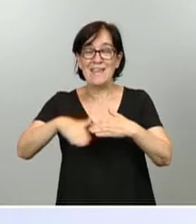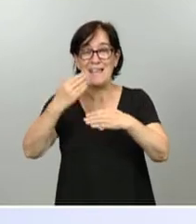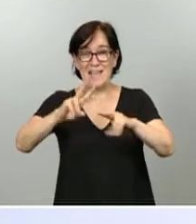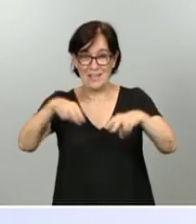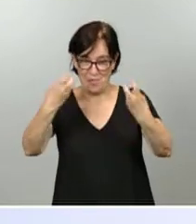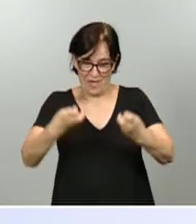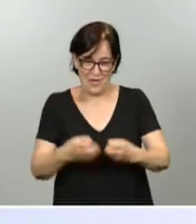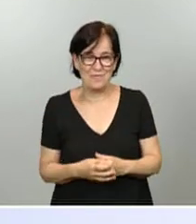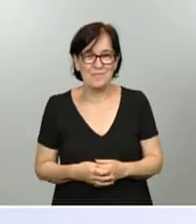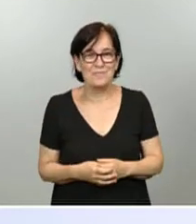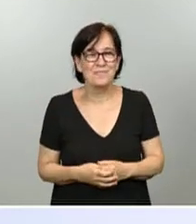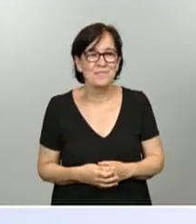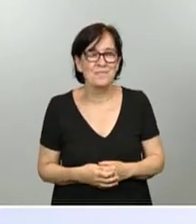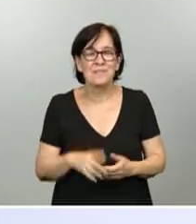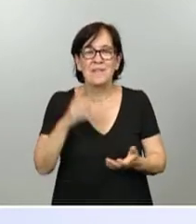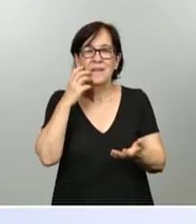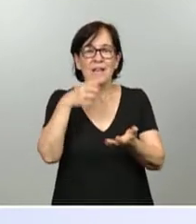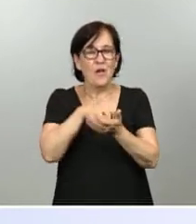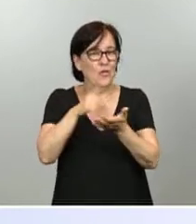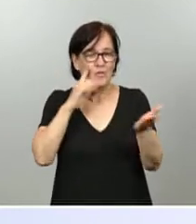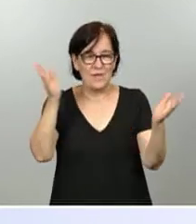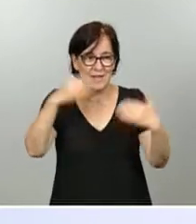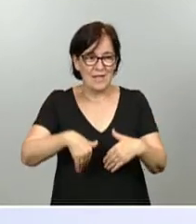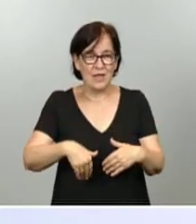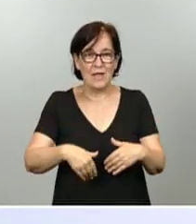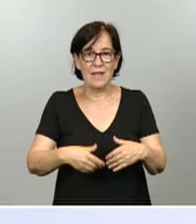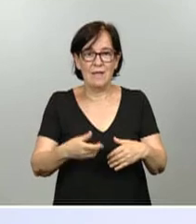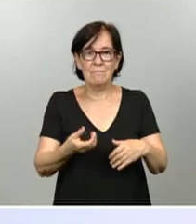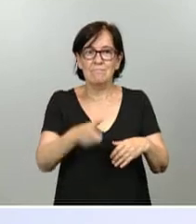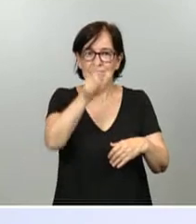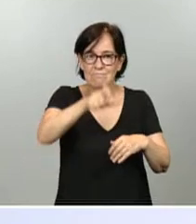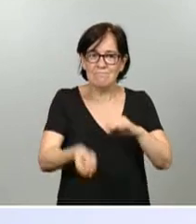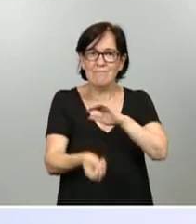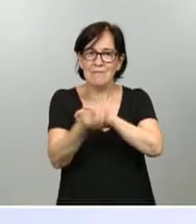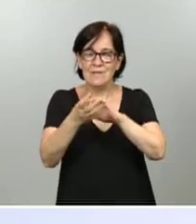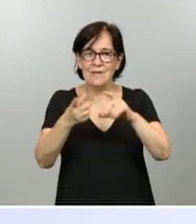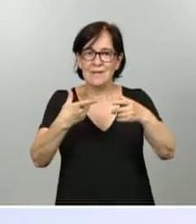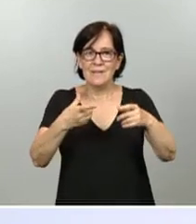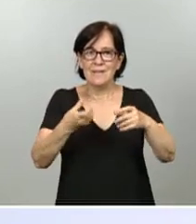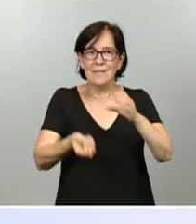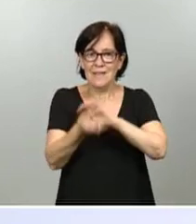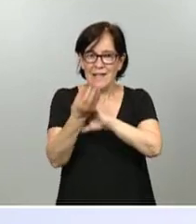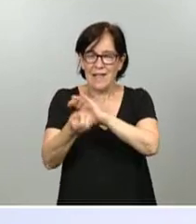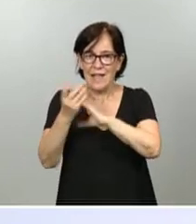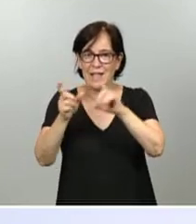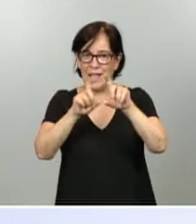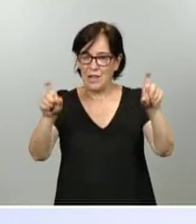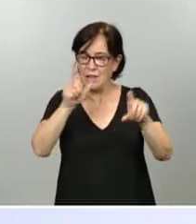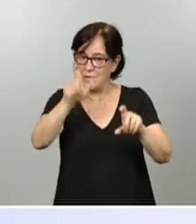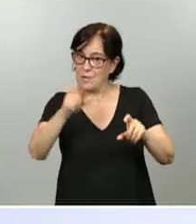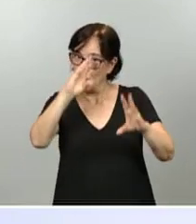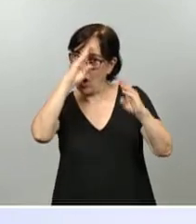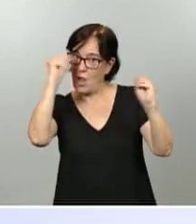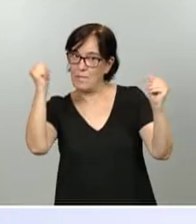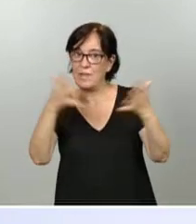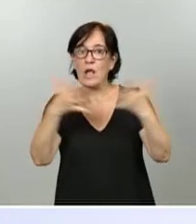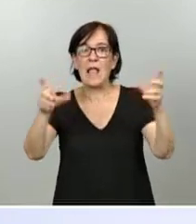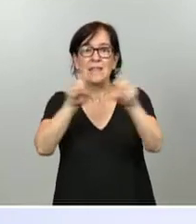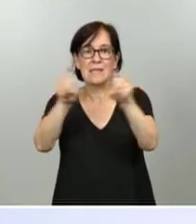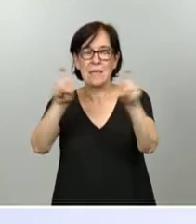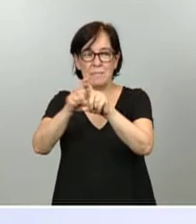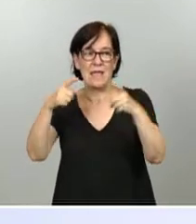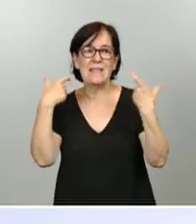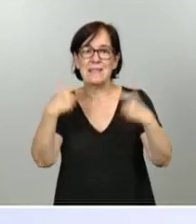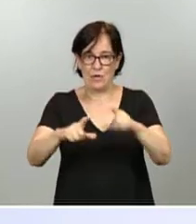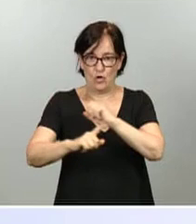Sin duda, pymes y emprendedores requieren especial atención, pero no olvidemos a las grandes empresas tractoras en sectores estratégicos.